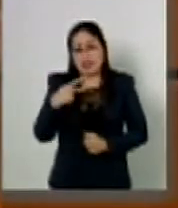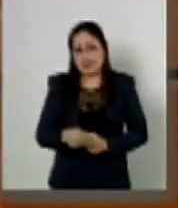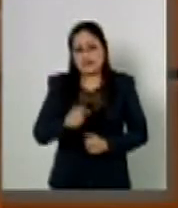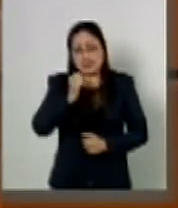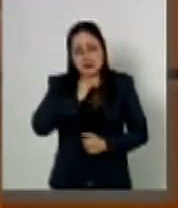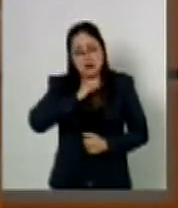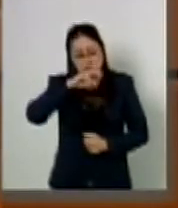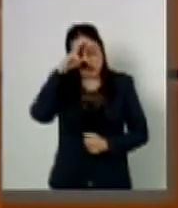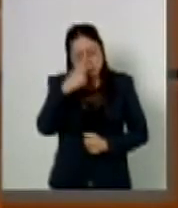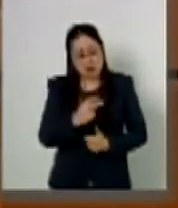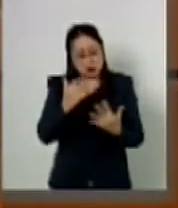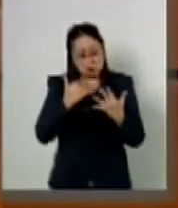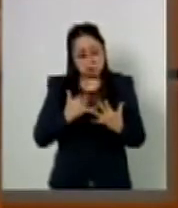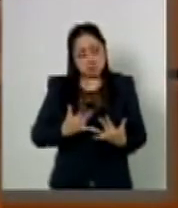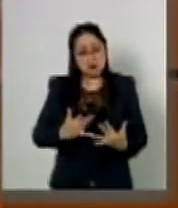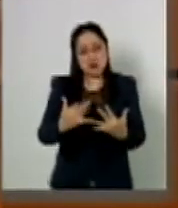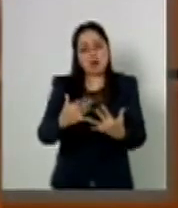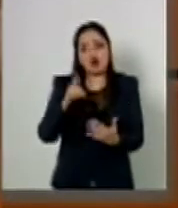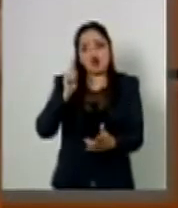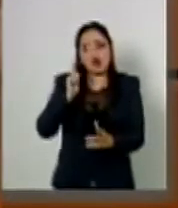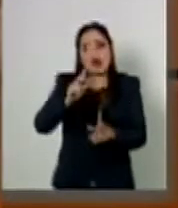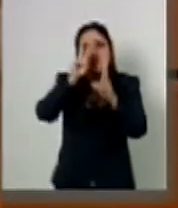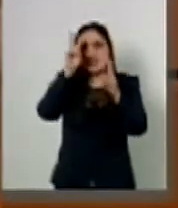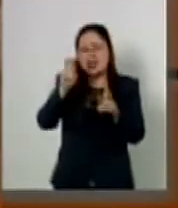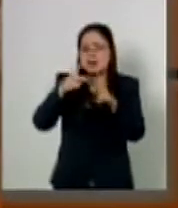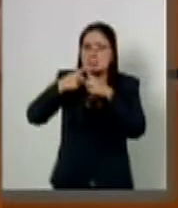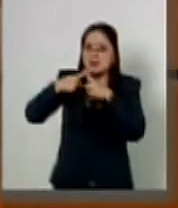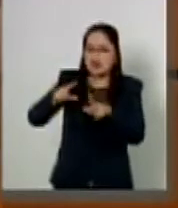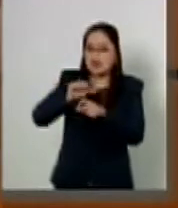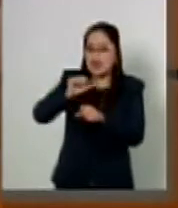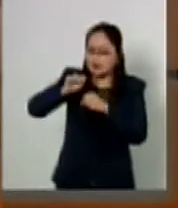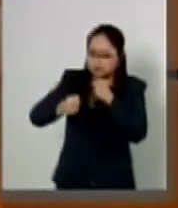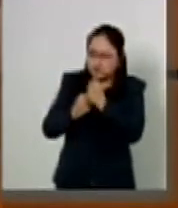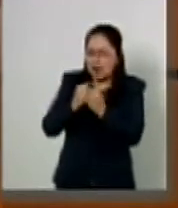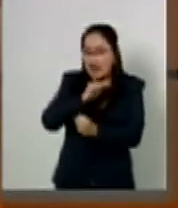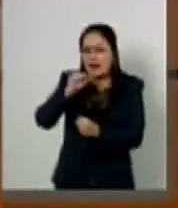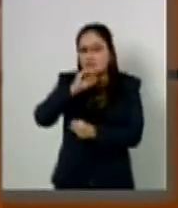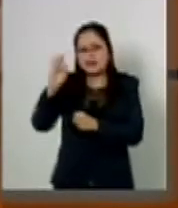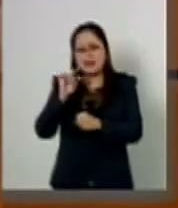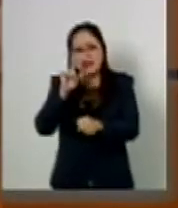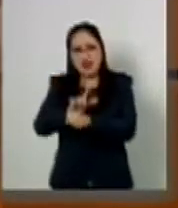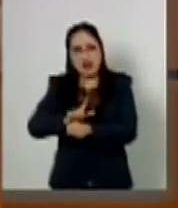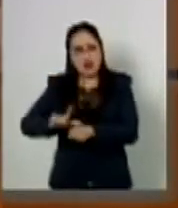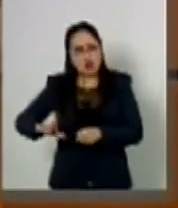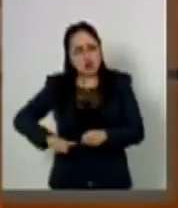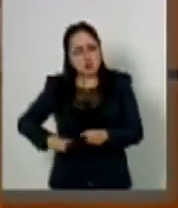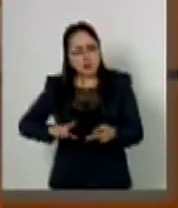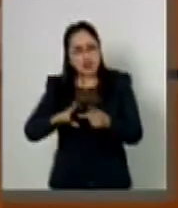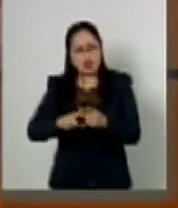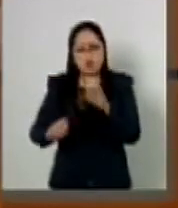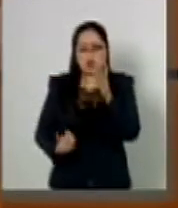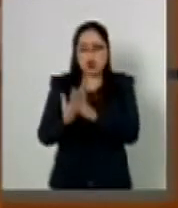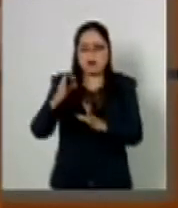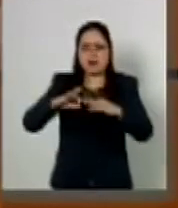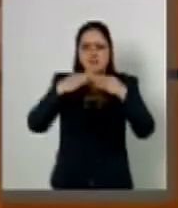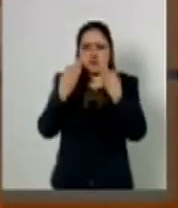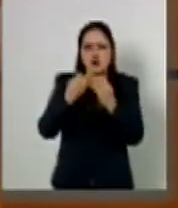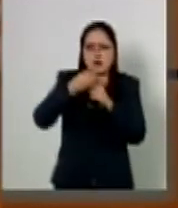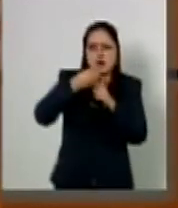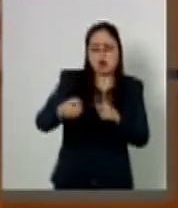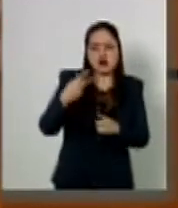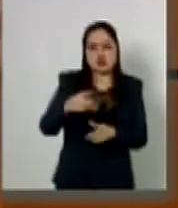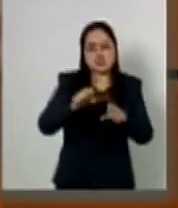habláramos de otros temas del fortalecimiento al federalismo, de una reestructura del sistema federal que